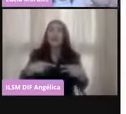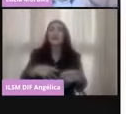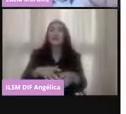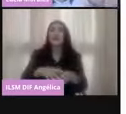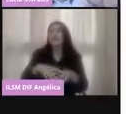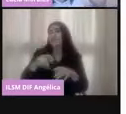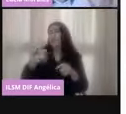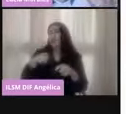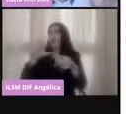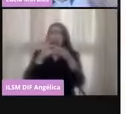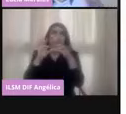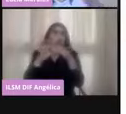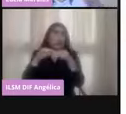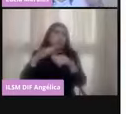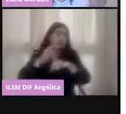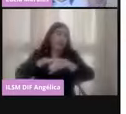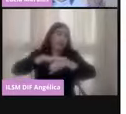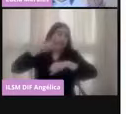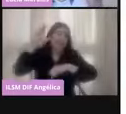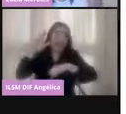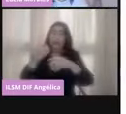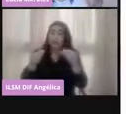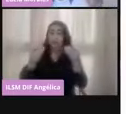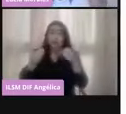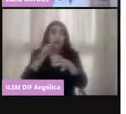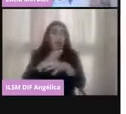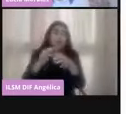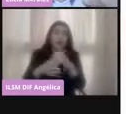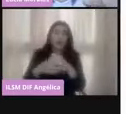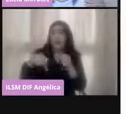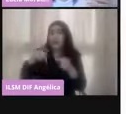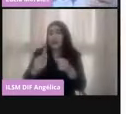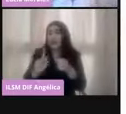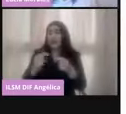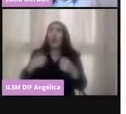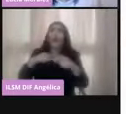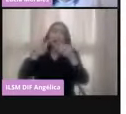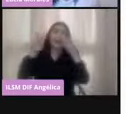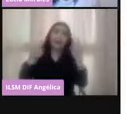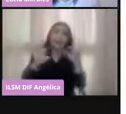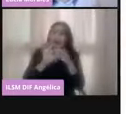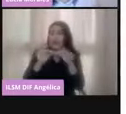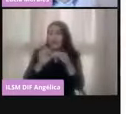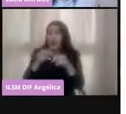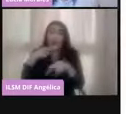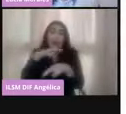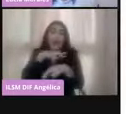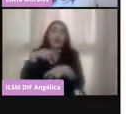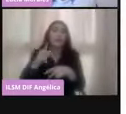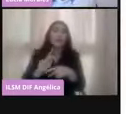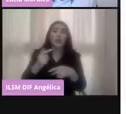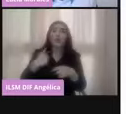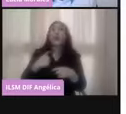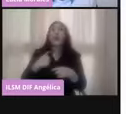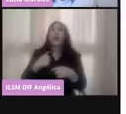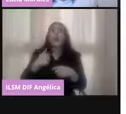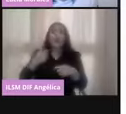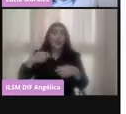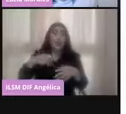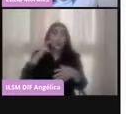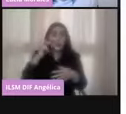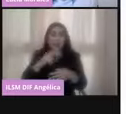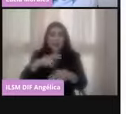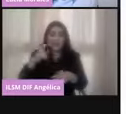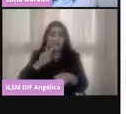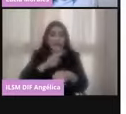les estoy hablando hacia grandes rasgos y más enfocada en el tema o en el área donde yo he trabajado. Se hacen recorridos para ubicar